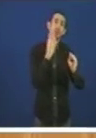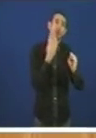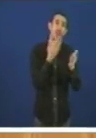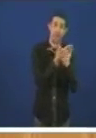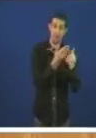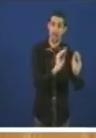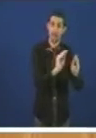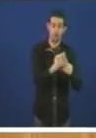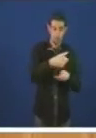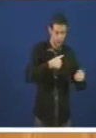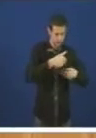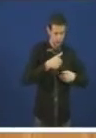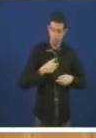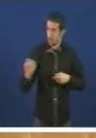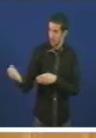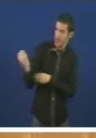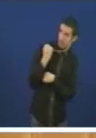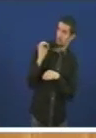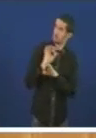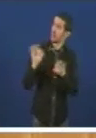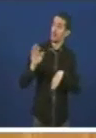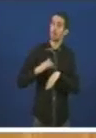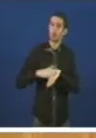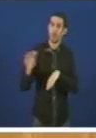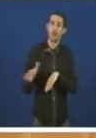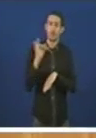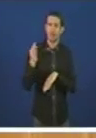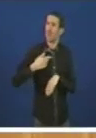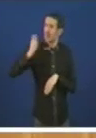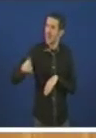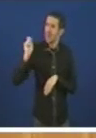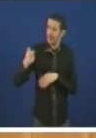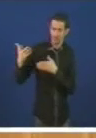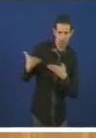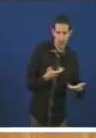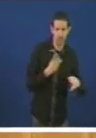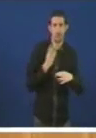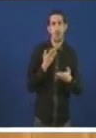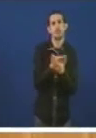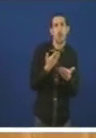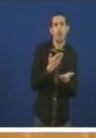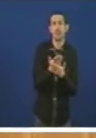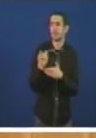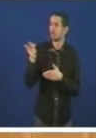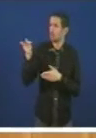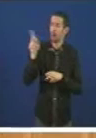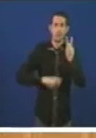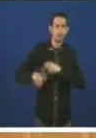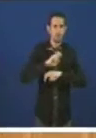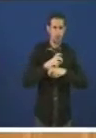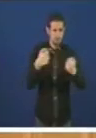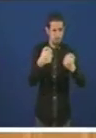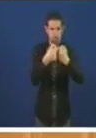que explicar vostede por que de forma reiterada trae distintas propostas buscando únicamente a confrontación